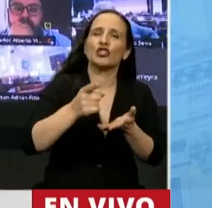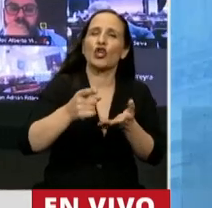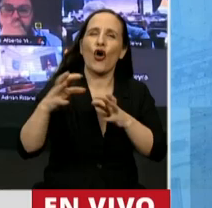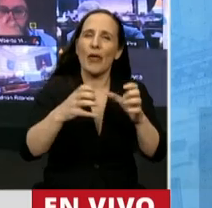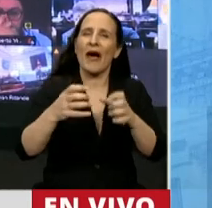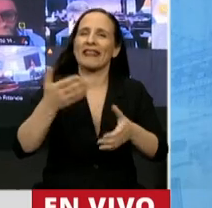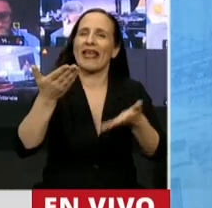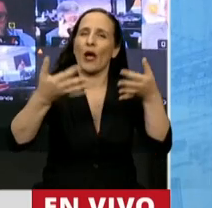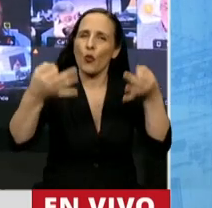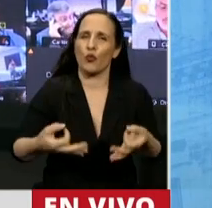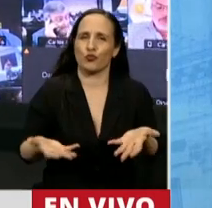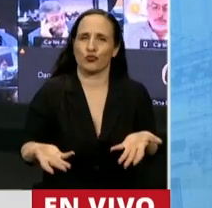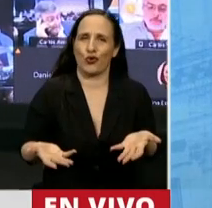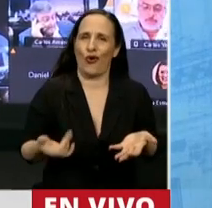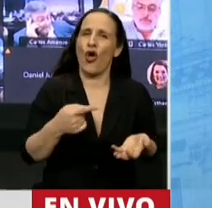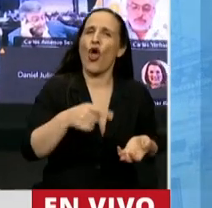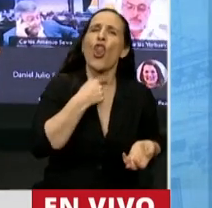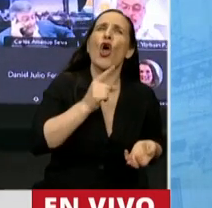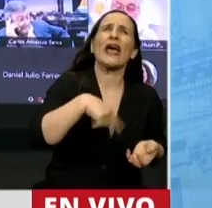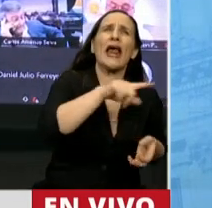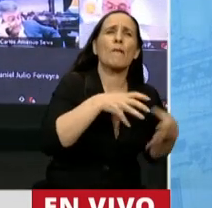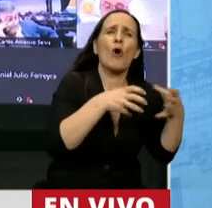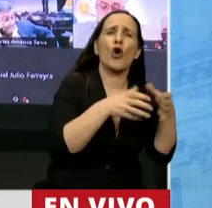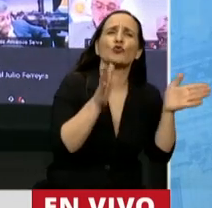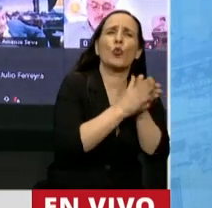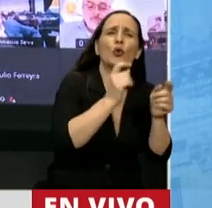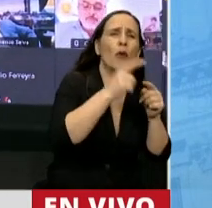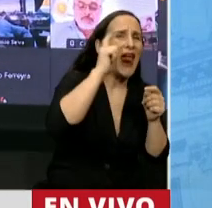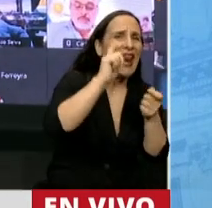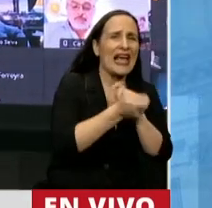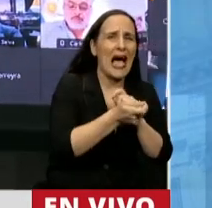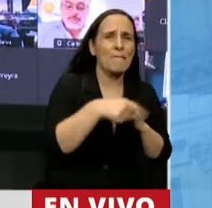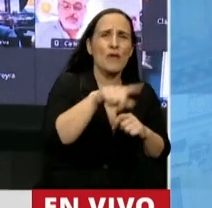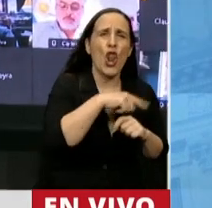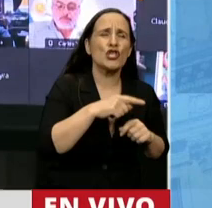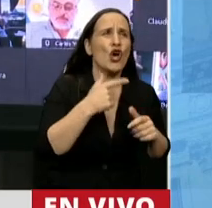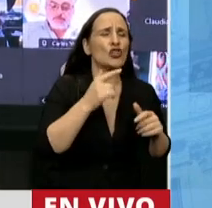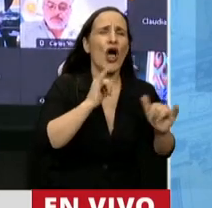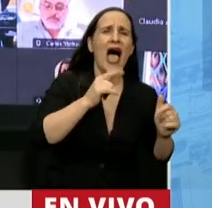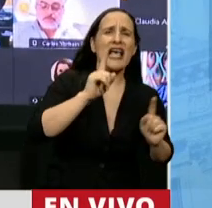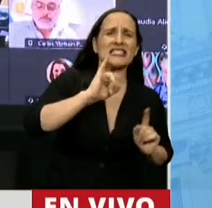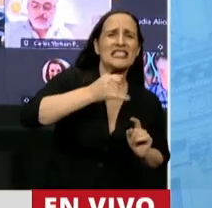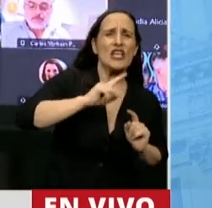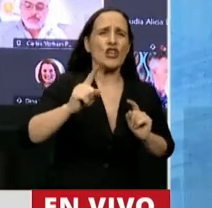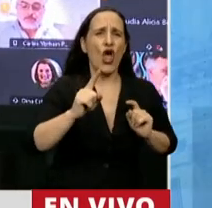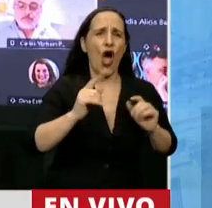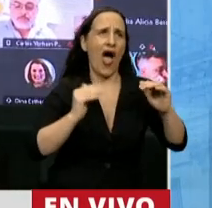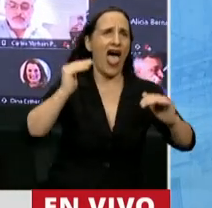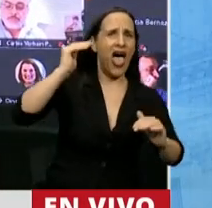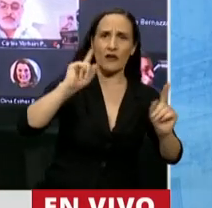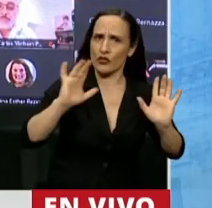privilegio. Y no queremos ser los diputados de Juntos por el Cambio trabajadores de privilegio. Solo diputados